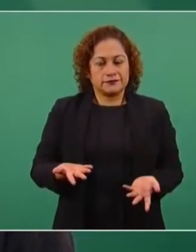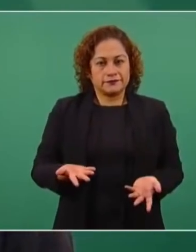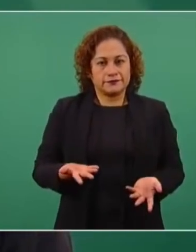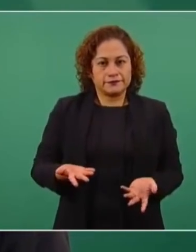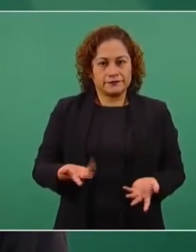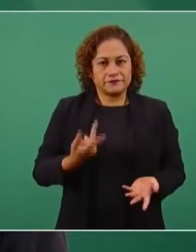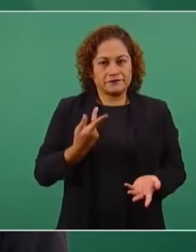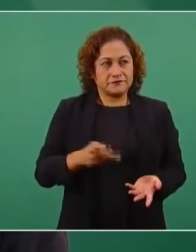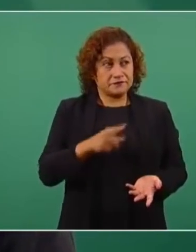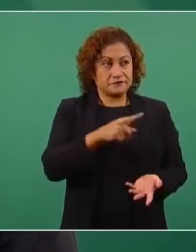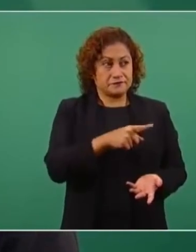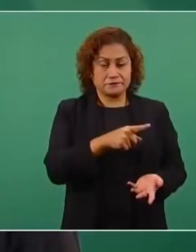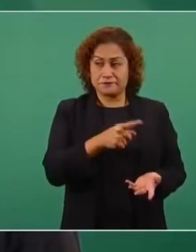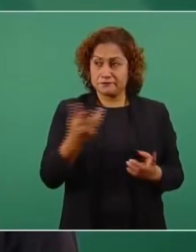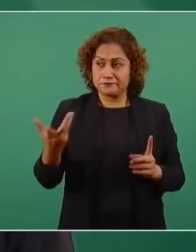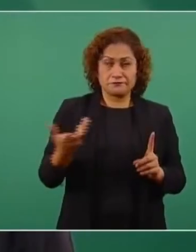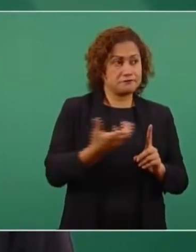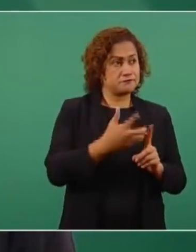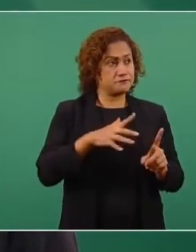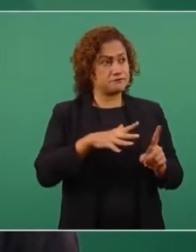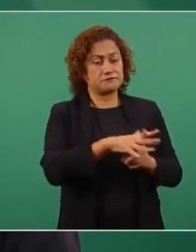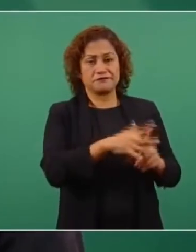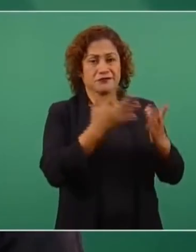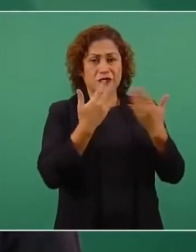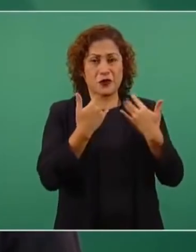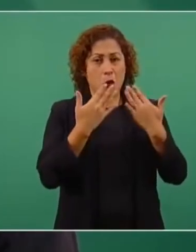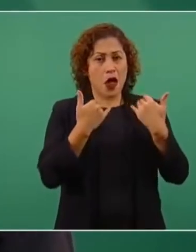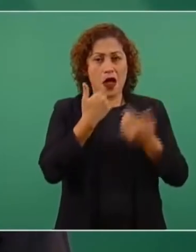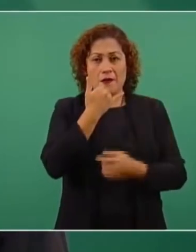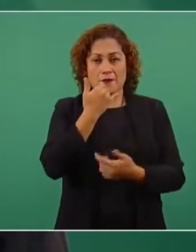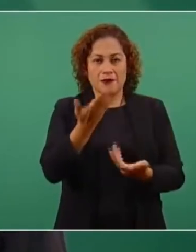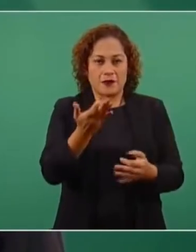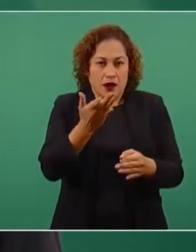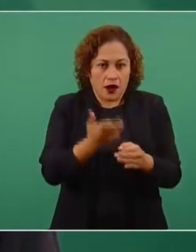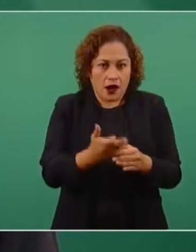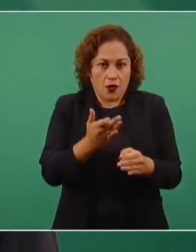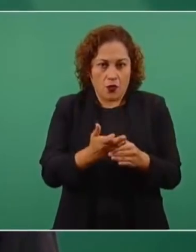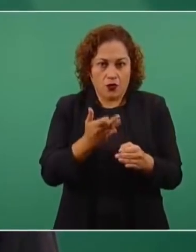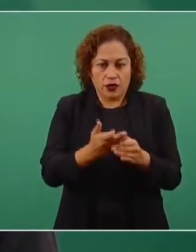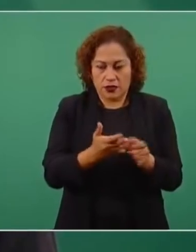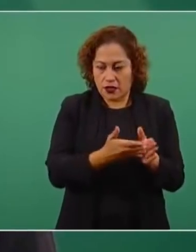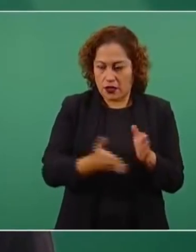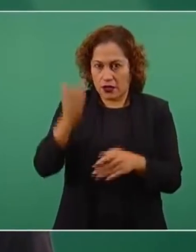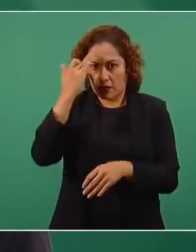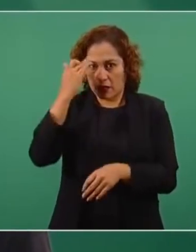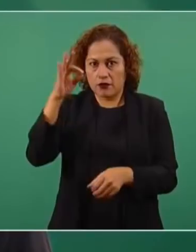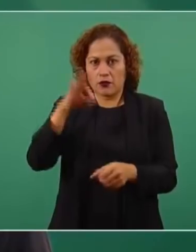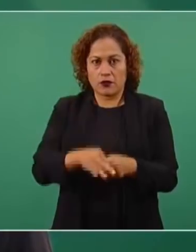y le buscan y le buscan más ahora en temporada electoral